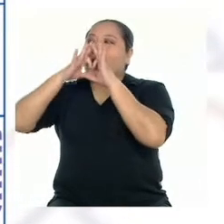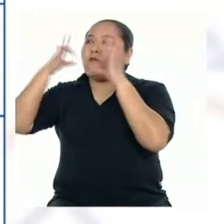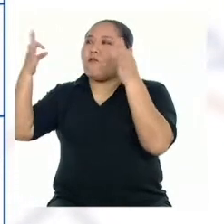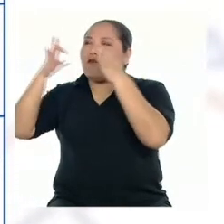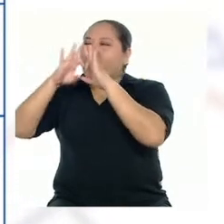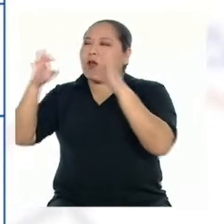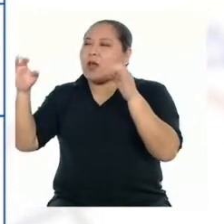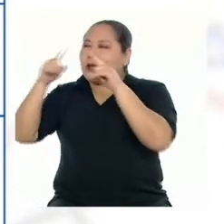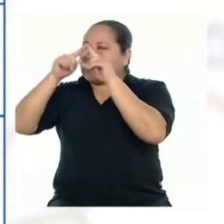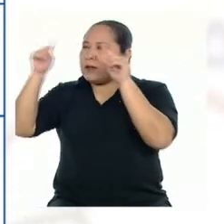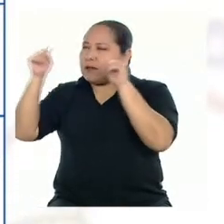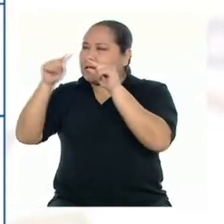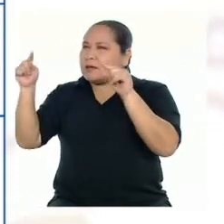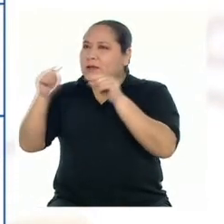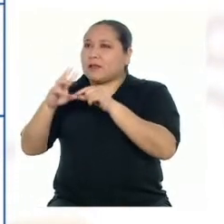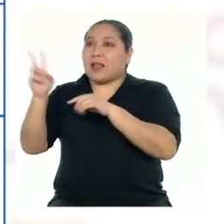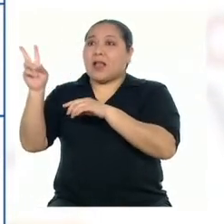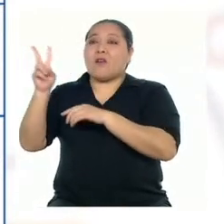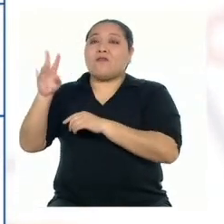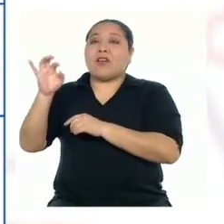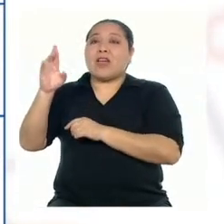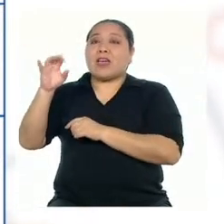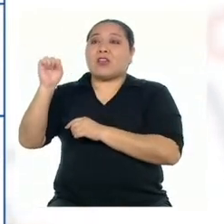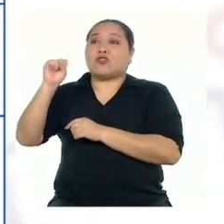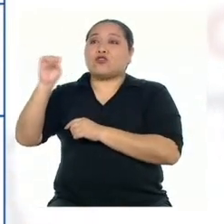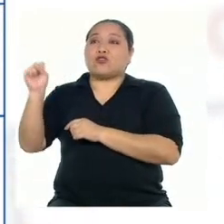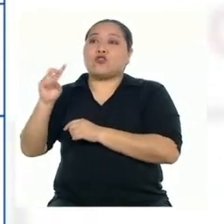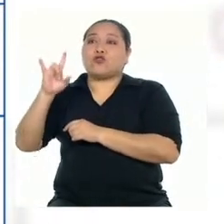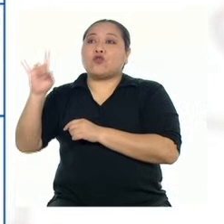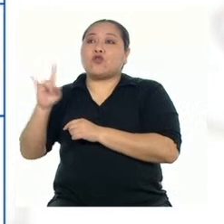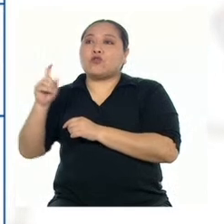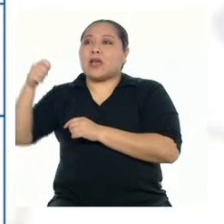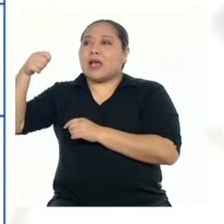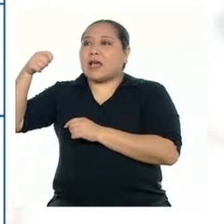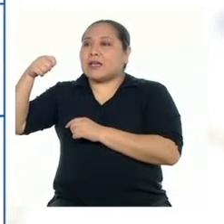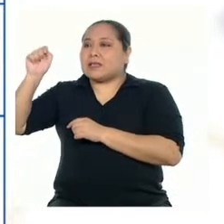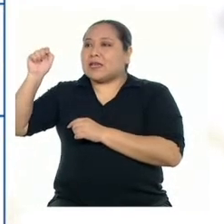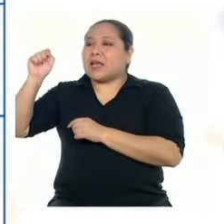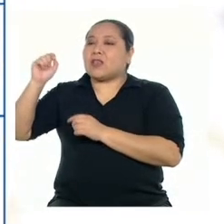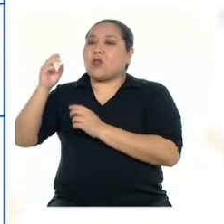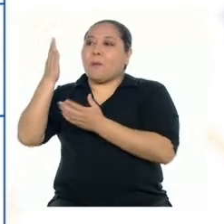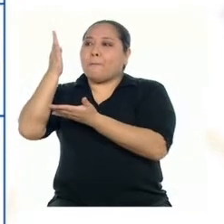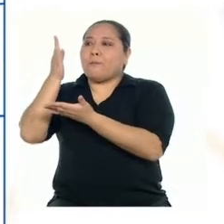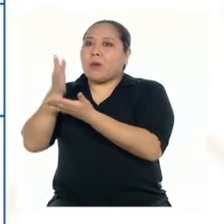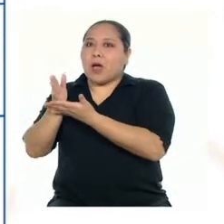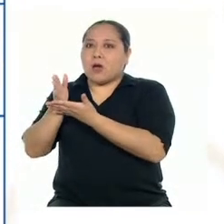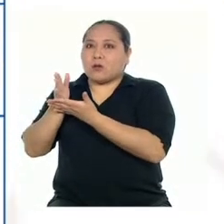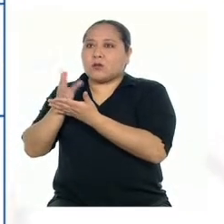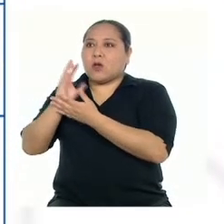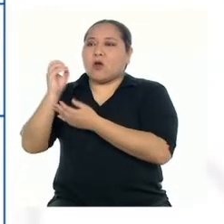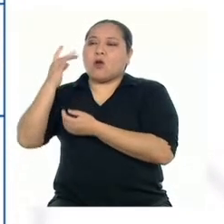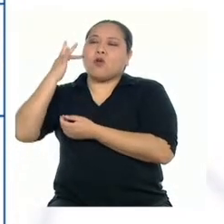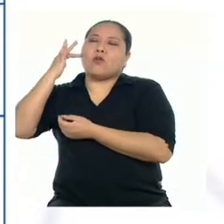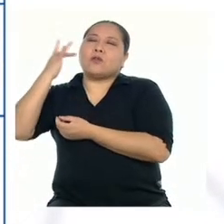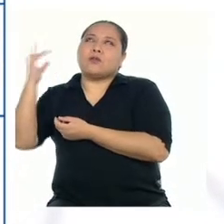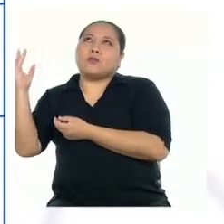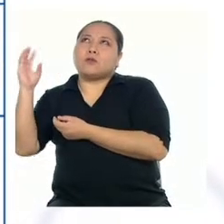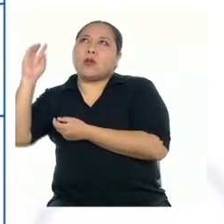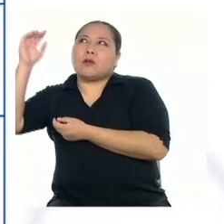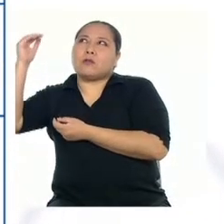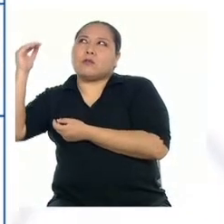los versos, el poeta se sirve de elementos como los acentos, las pausas o las sonoridades